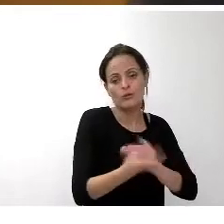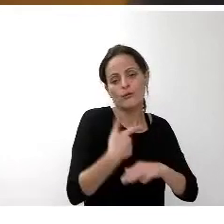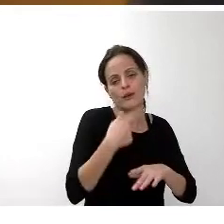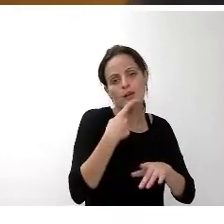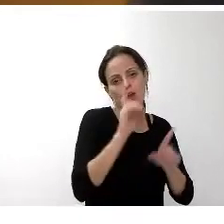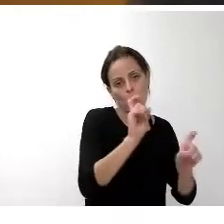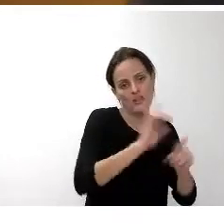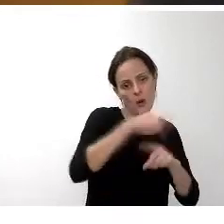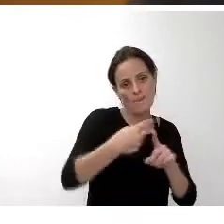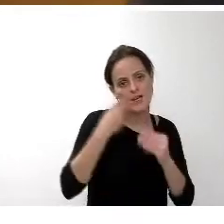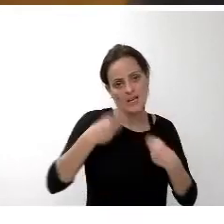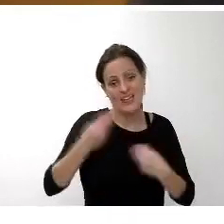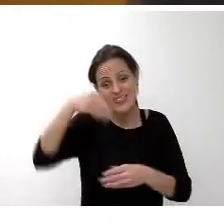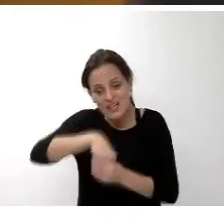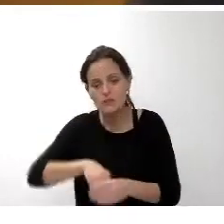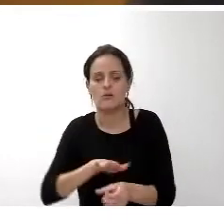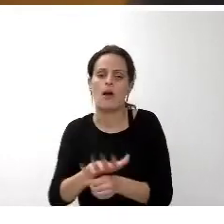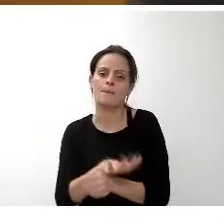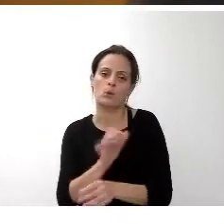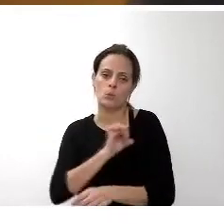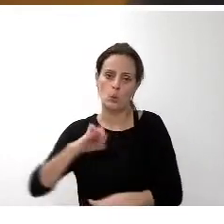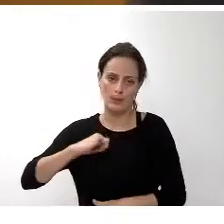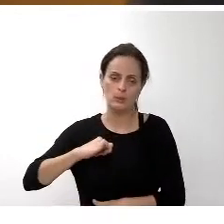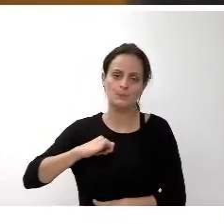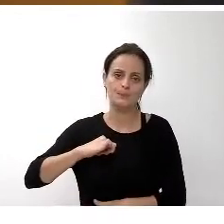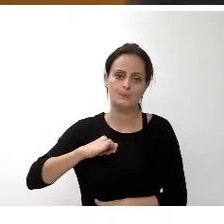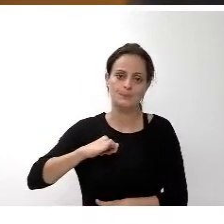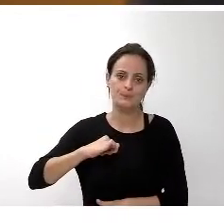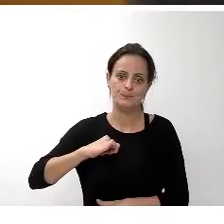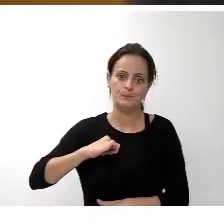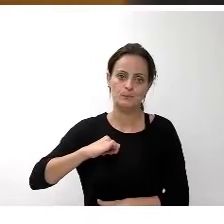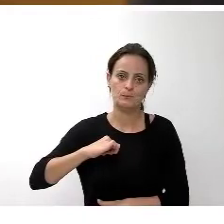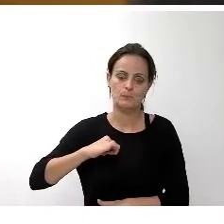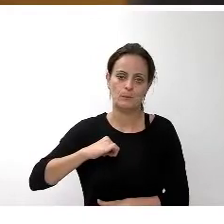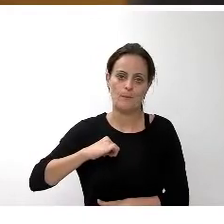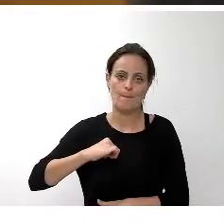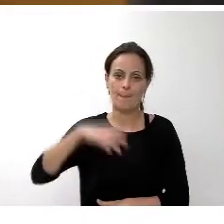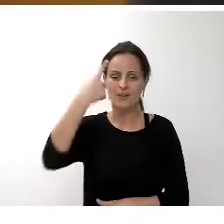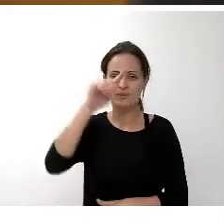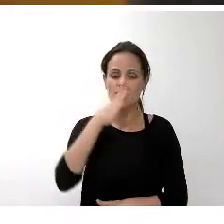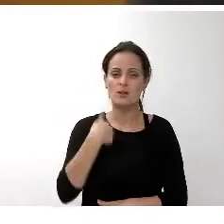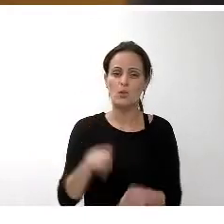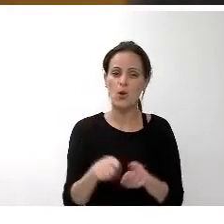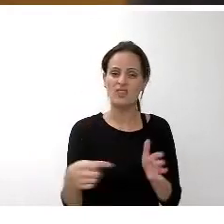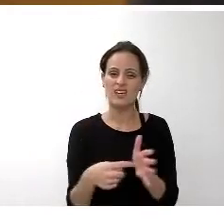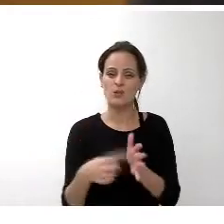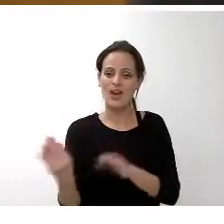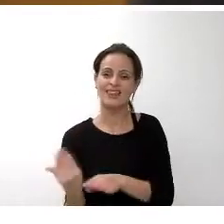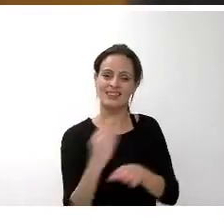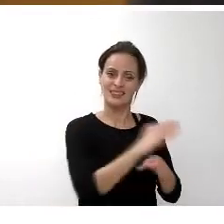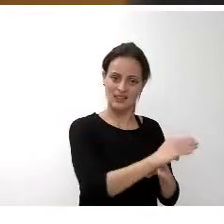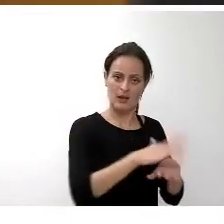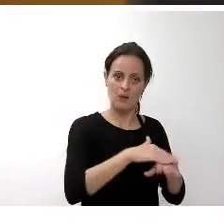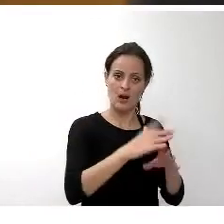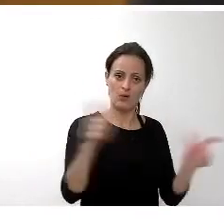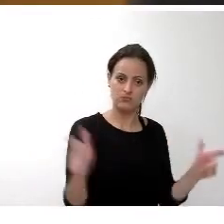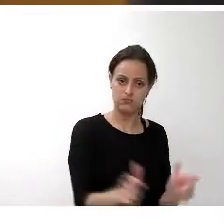fundamentalmente en el ámbito autonómico. Es bueno precisar que, si bien las entregas a cuenta, en términos netos para el cabildo, pasan de